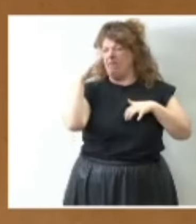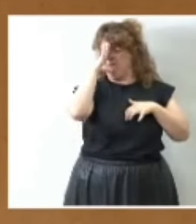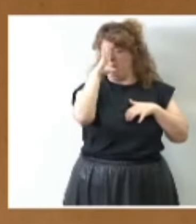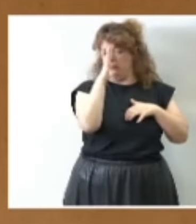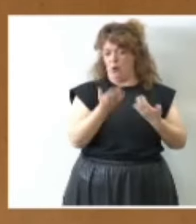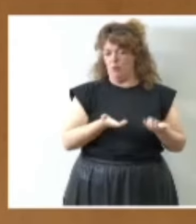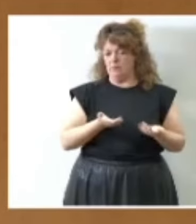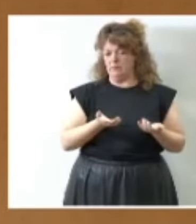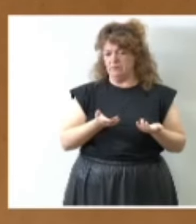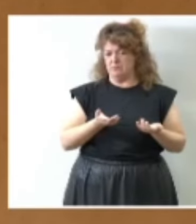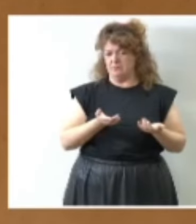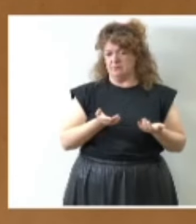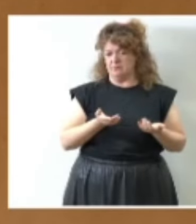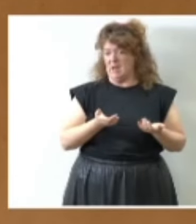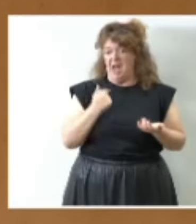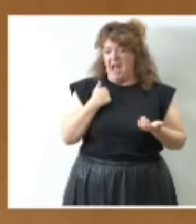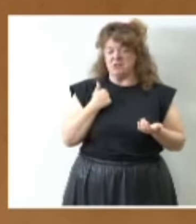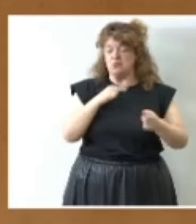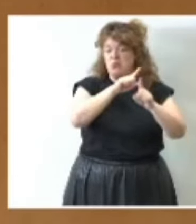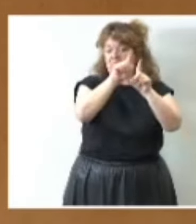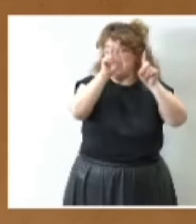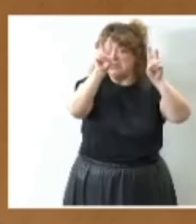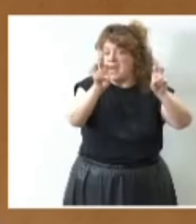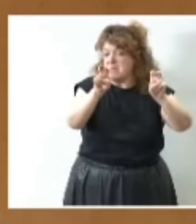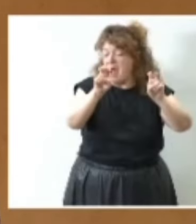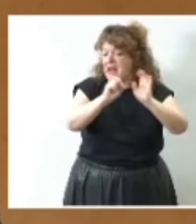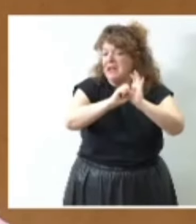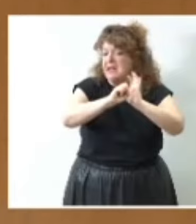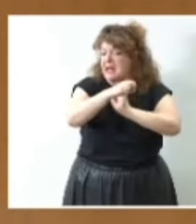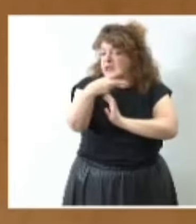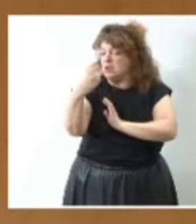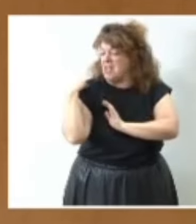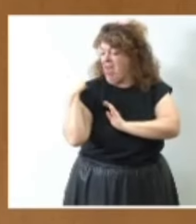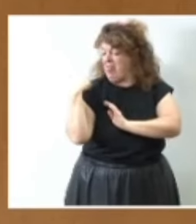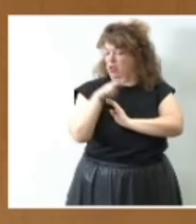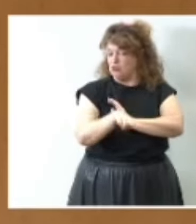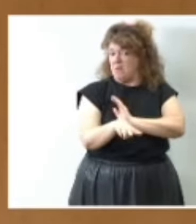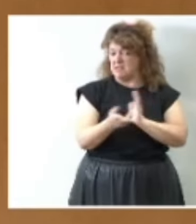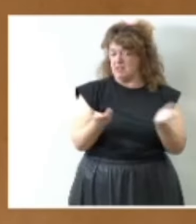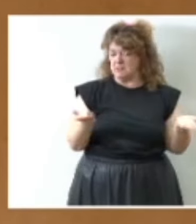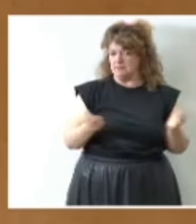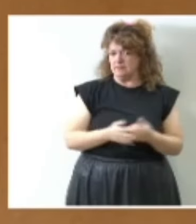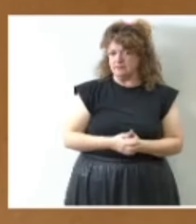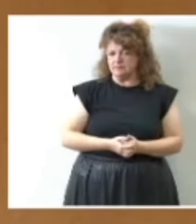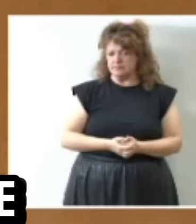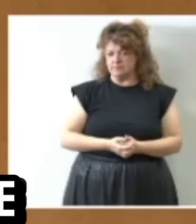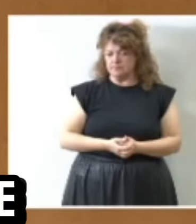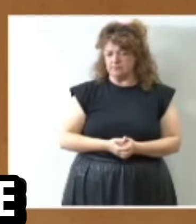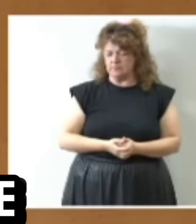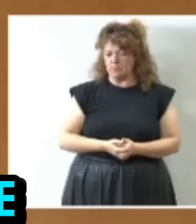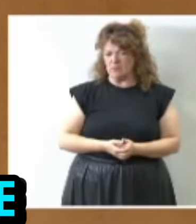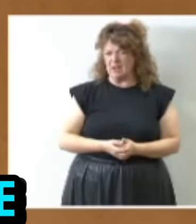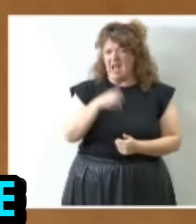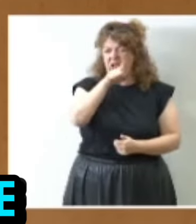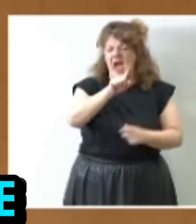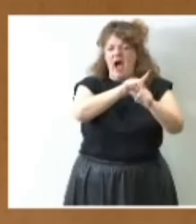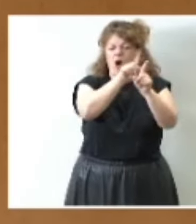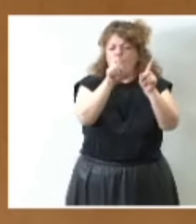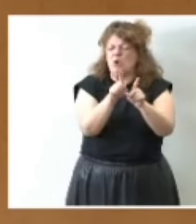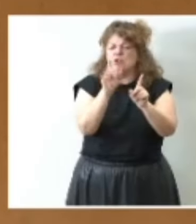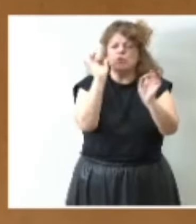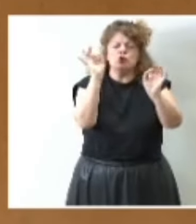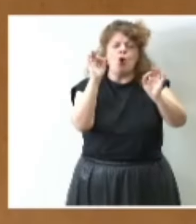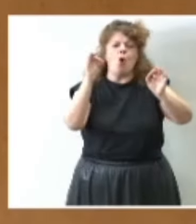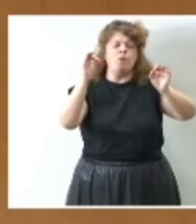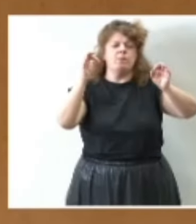es una cuestión resuelta desde hace dos meses en cualquier caso se trata de una cuestión meramente